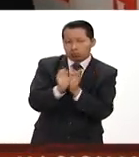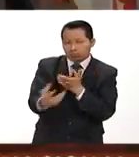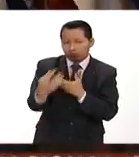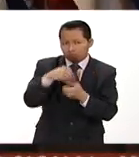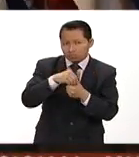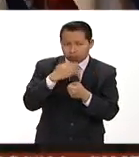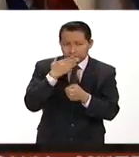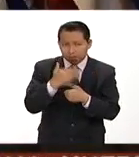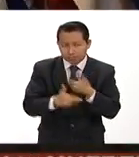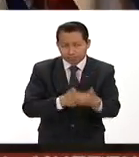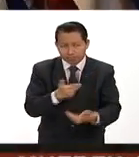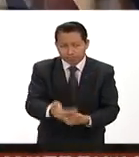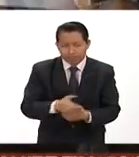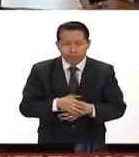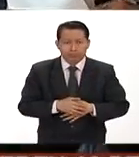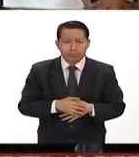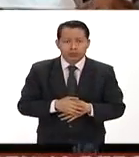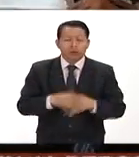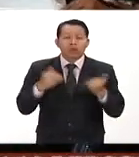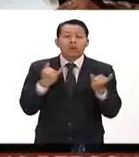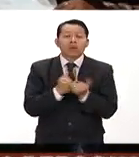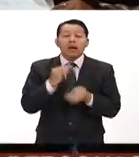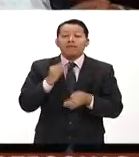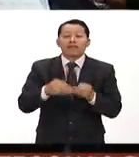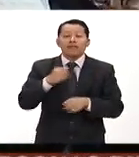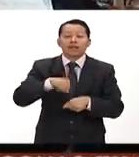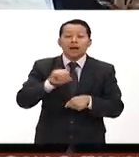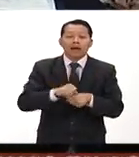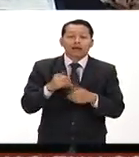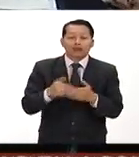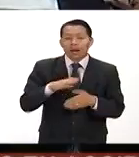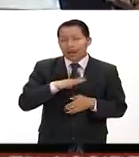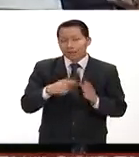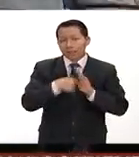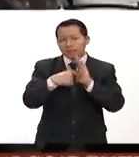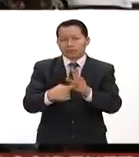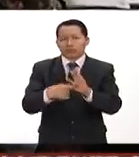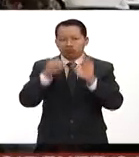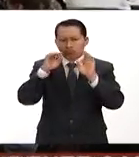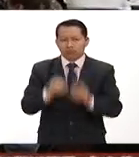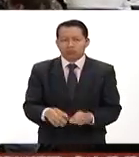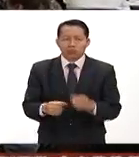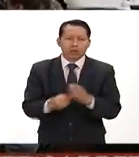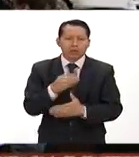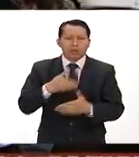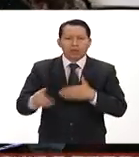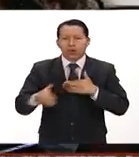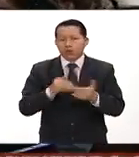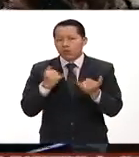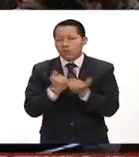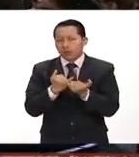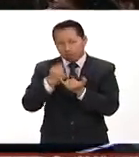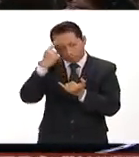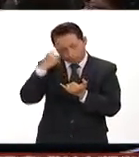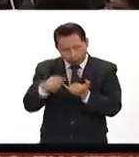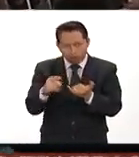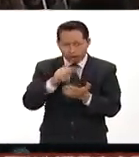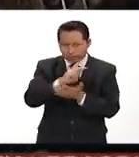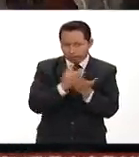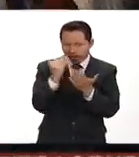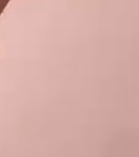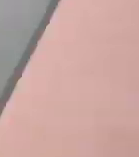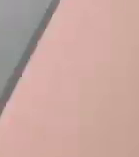bien También dijo que a fin de año se presentará de manera formal el nuevo modelo y se dará inicio al proceso de implementación